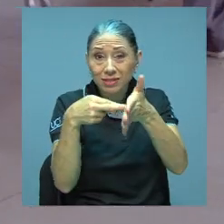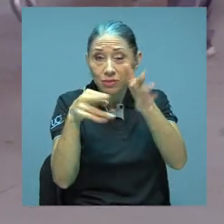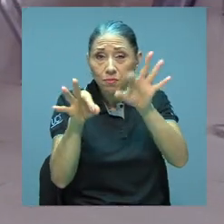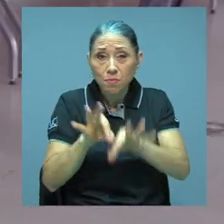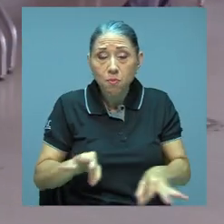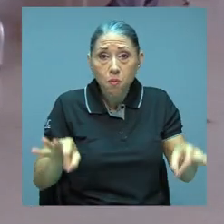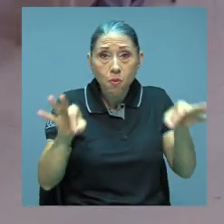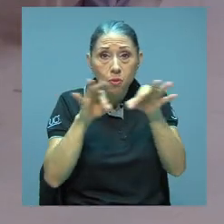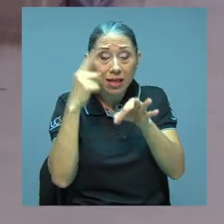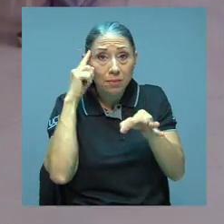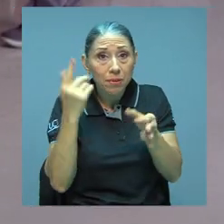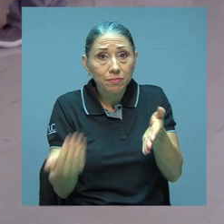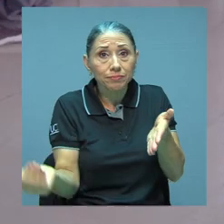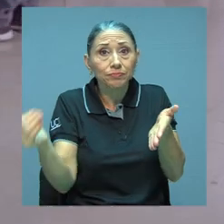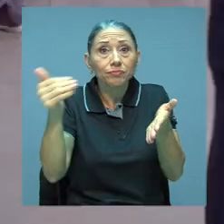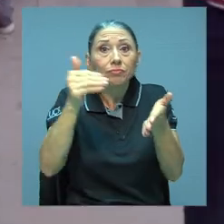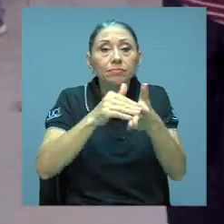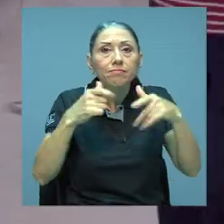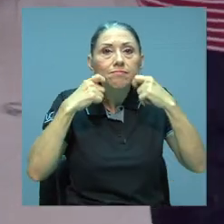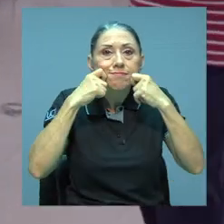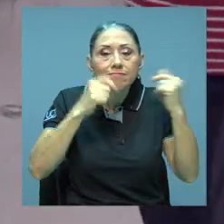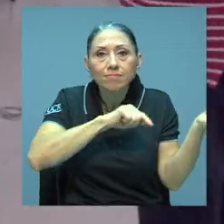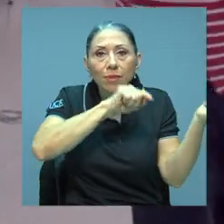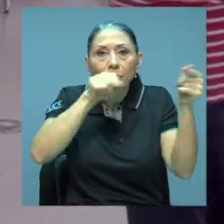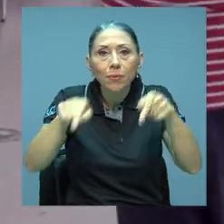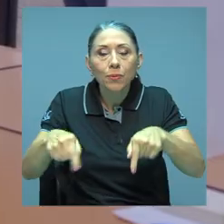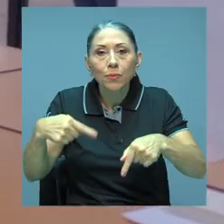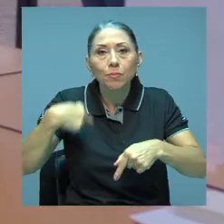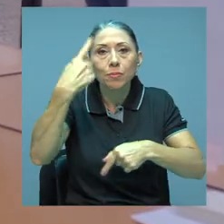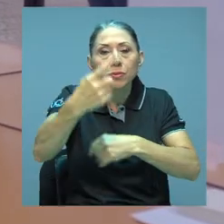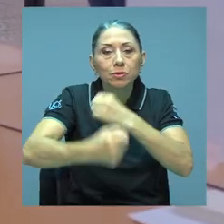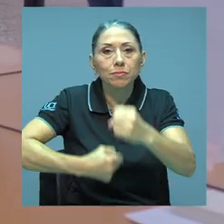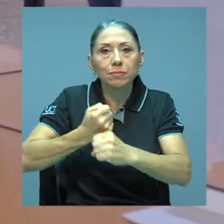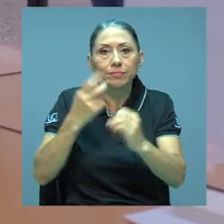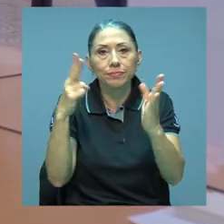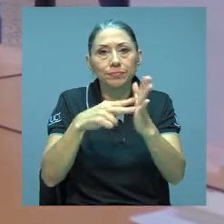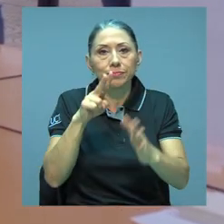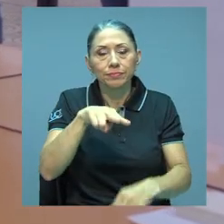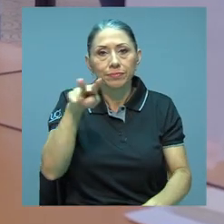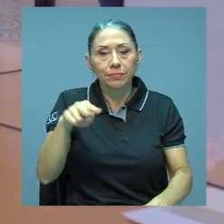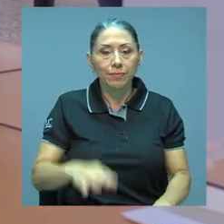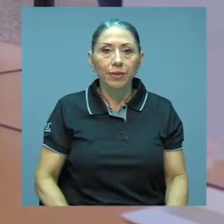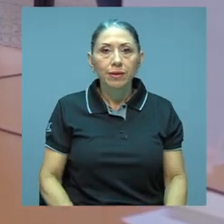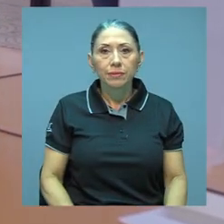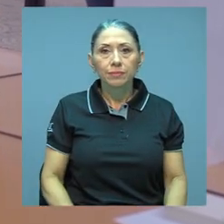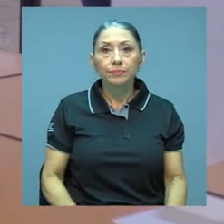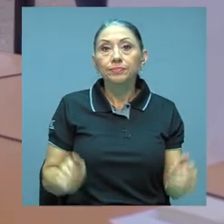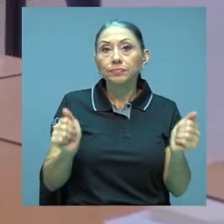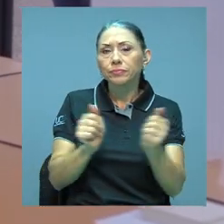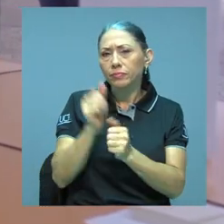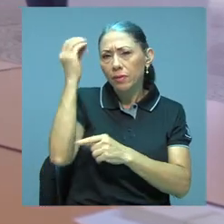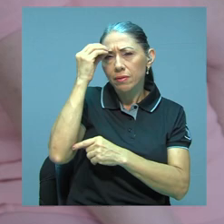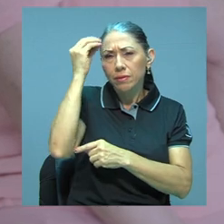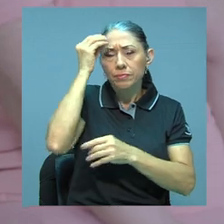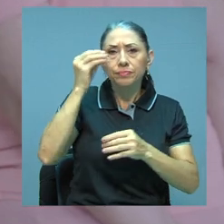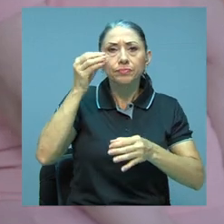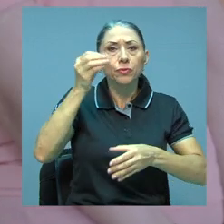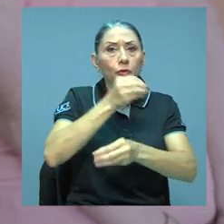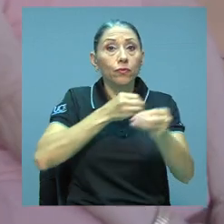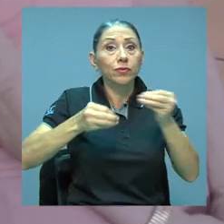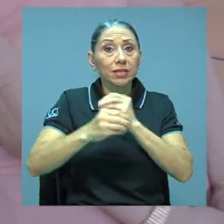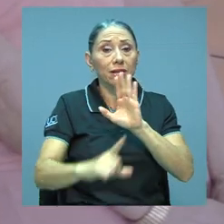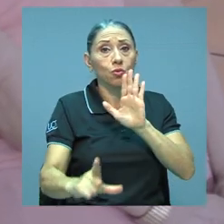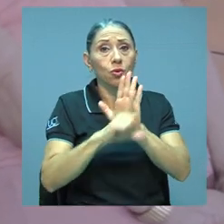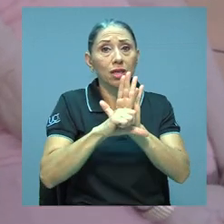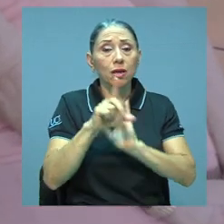requisito esencial para reanudar las actividades presenciales a partir del año 2022. Según criterio de la Oficina